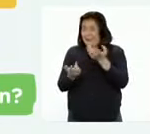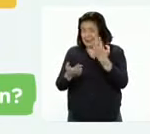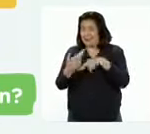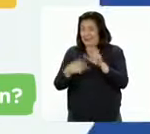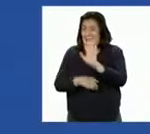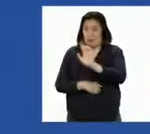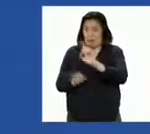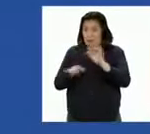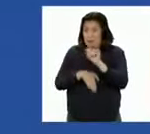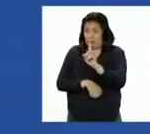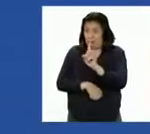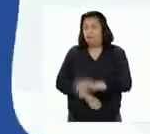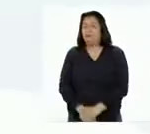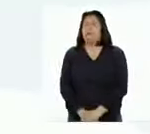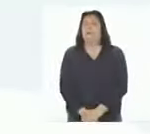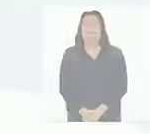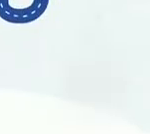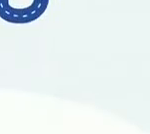regresamos. ¡No se vayan!